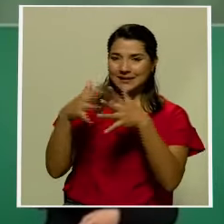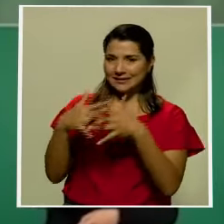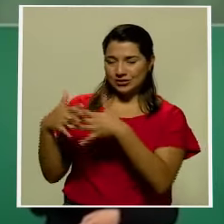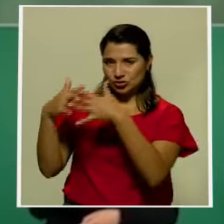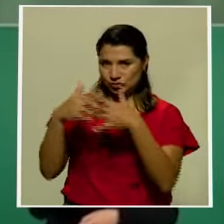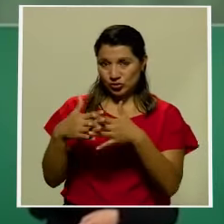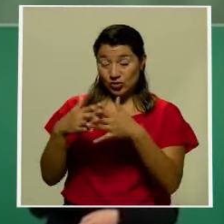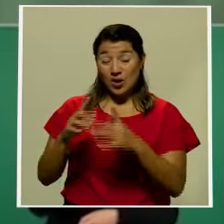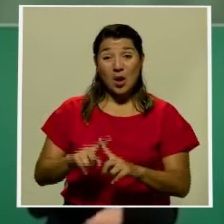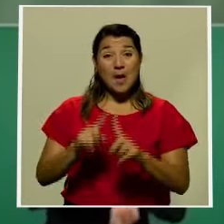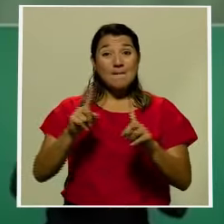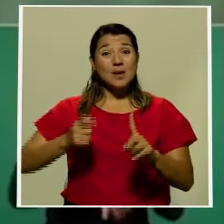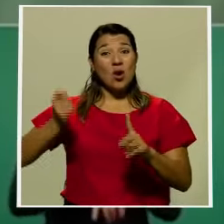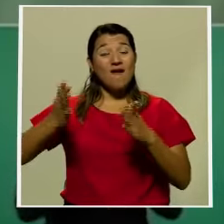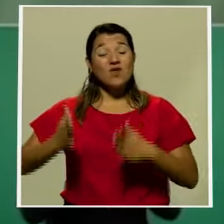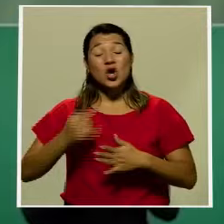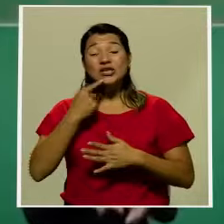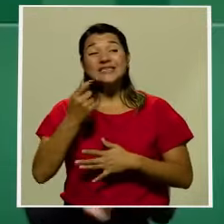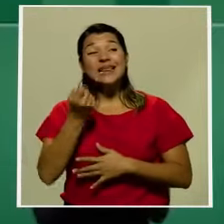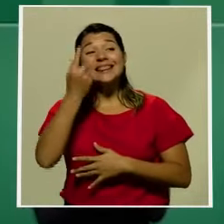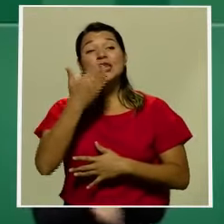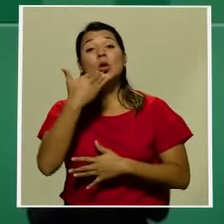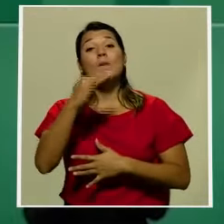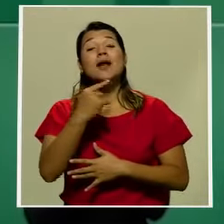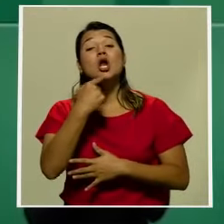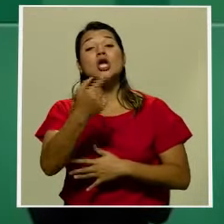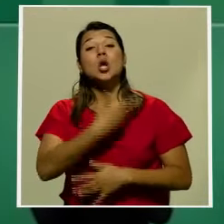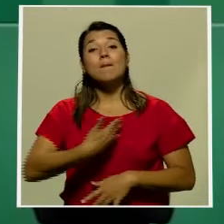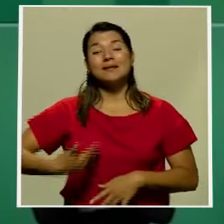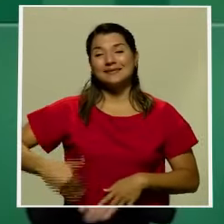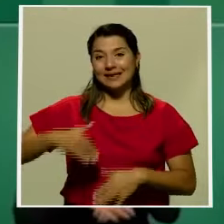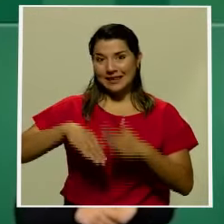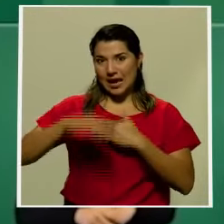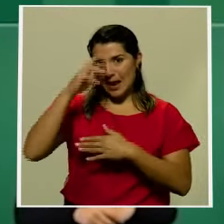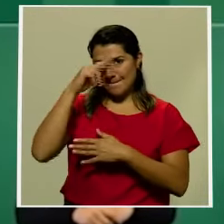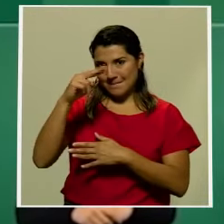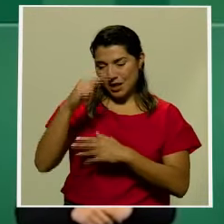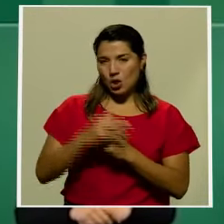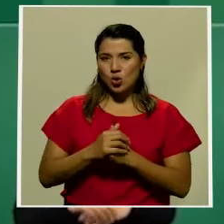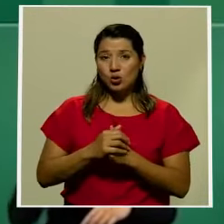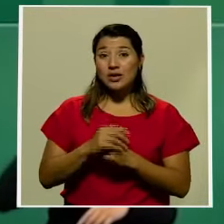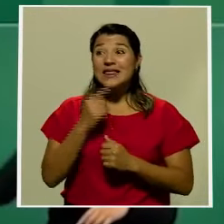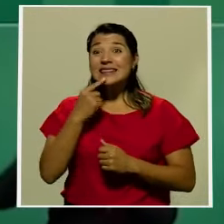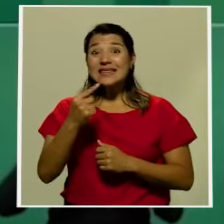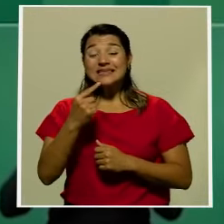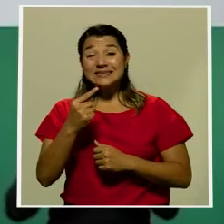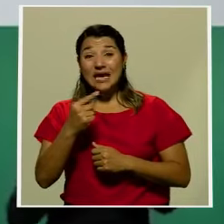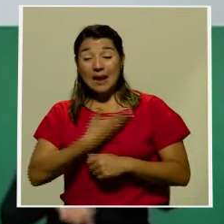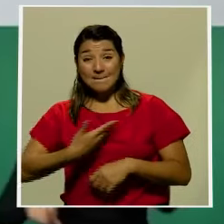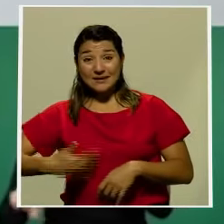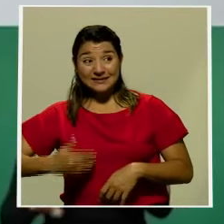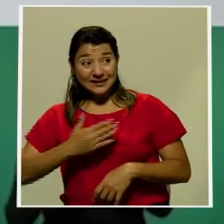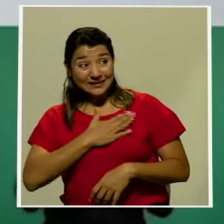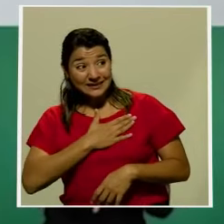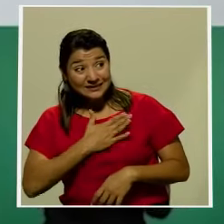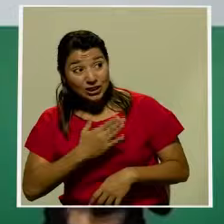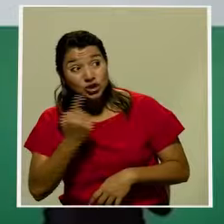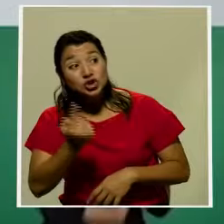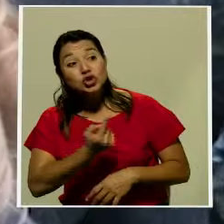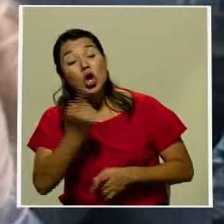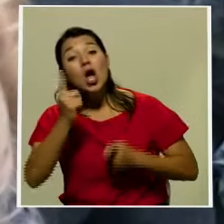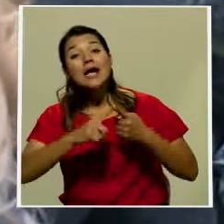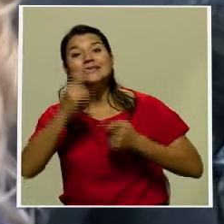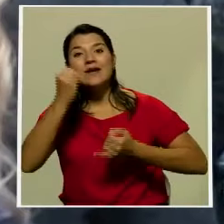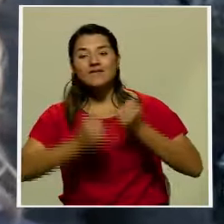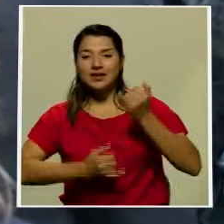malinterpretaron las palabras del presidente mexicano Andrés Manuel López Obrador y que su oferta se aplicaría solo al final de todo el proceso.